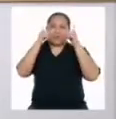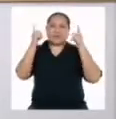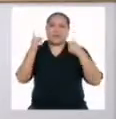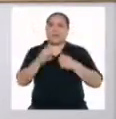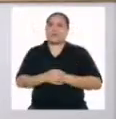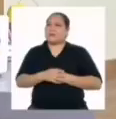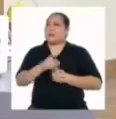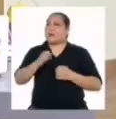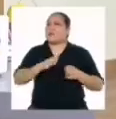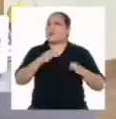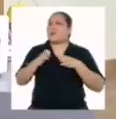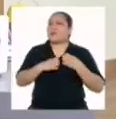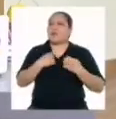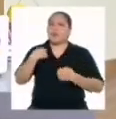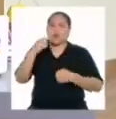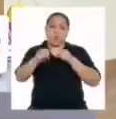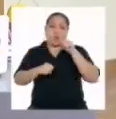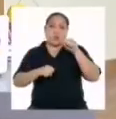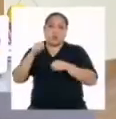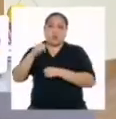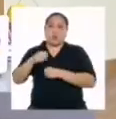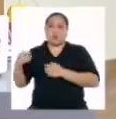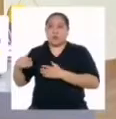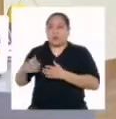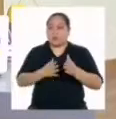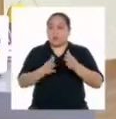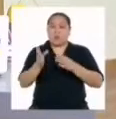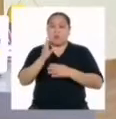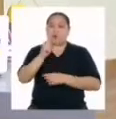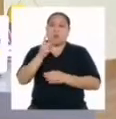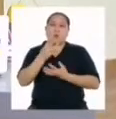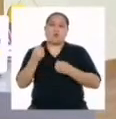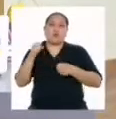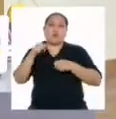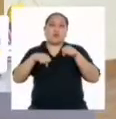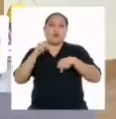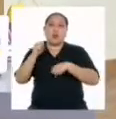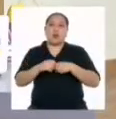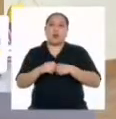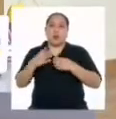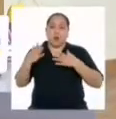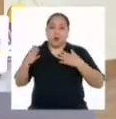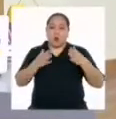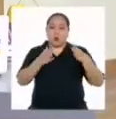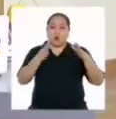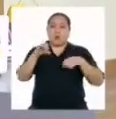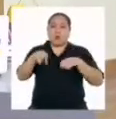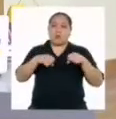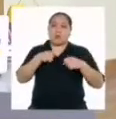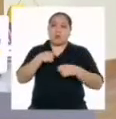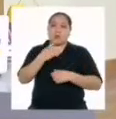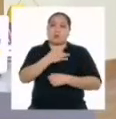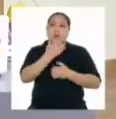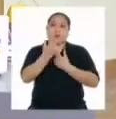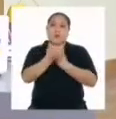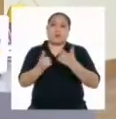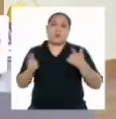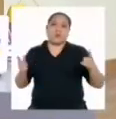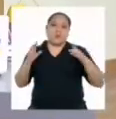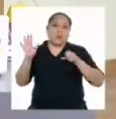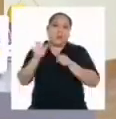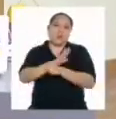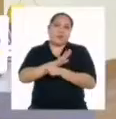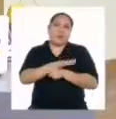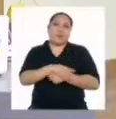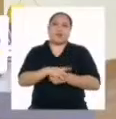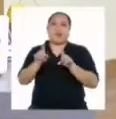¿Y emocionalmente? Cuando monto bicicleta por rutas donde no hay muchos carros o por ciclovías bien implementadas, me siento libre y plena.